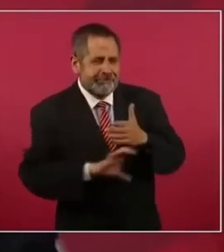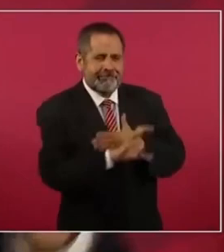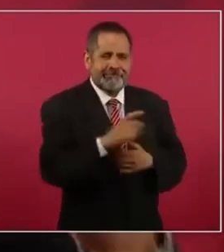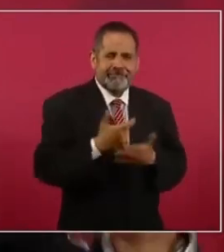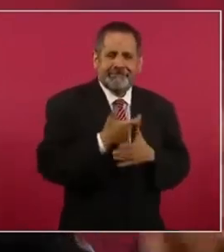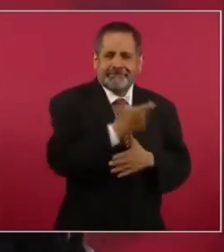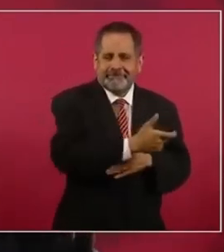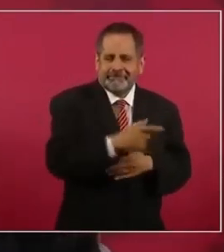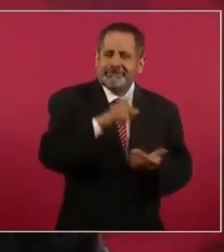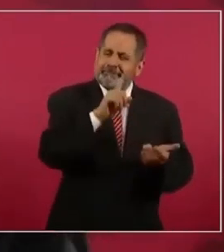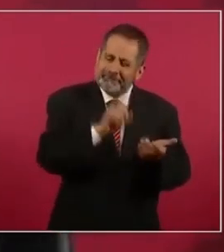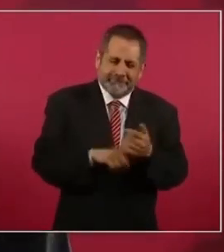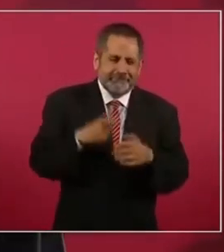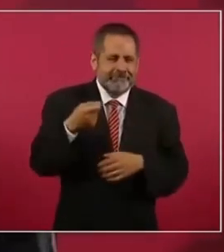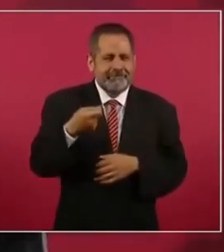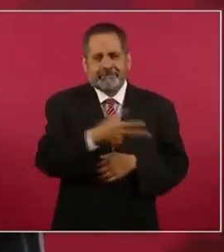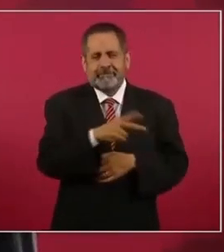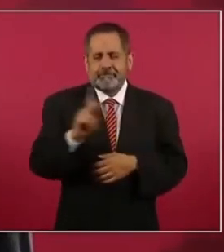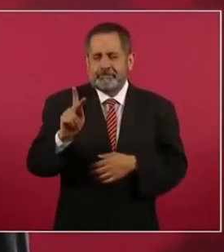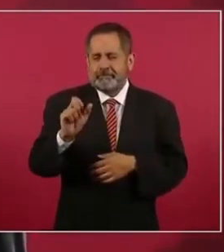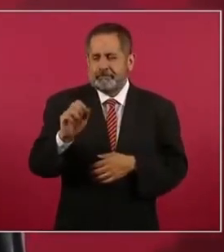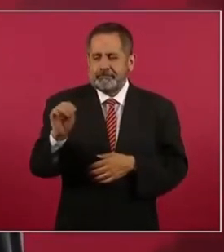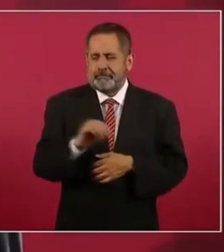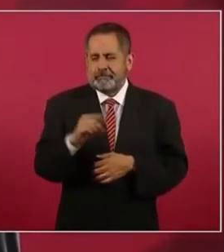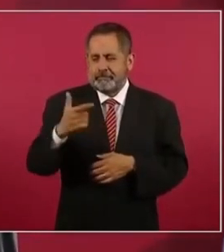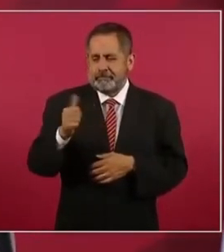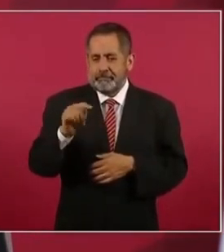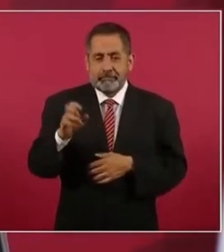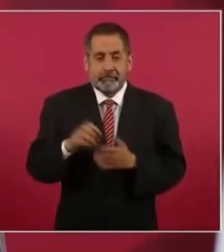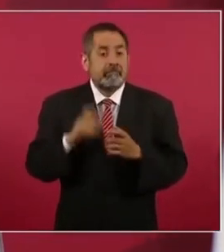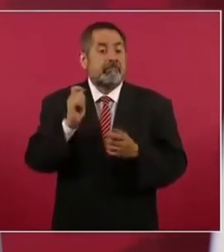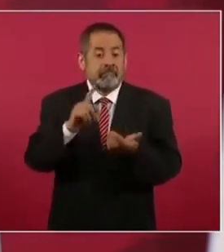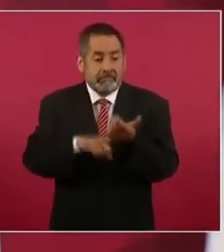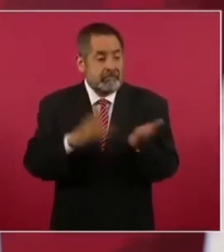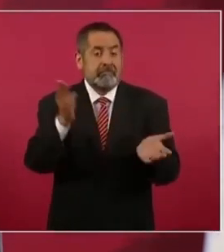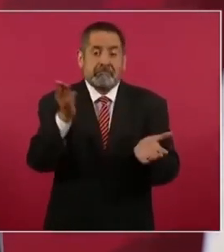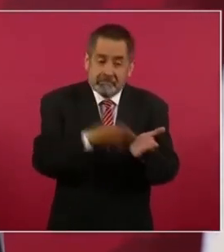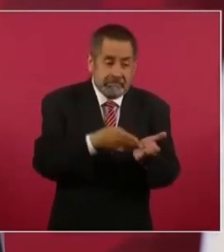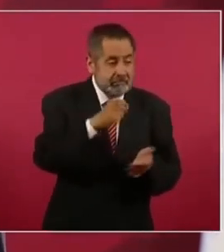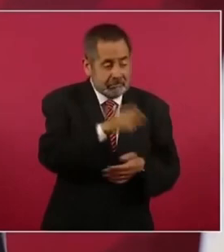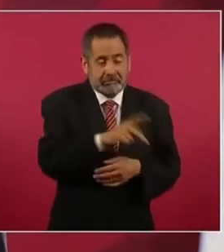es llamado Pemez Gay. Hasta multaron al PRI por eso. Sí.